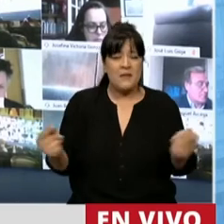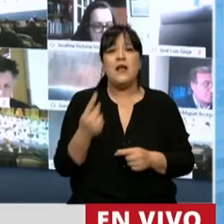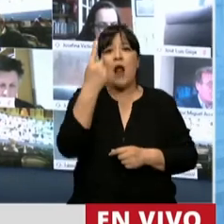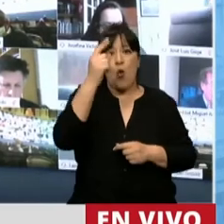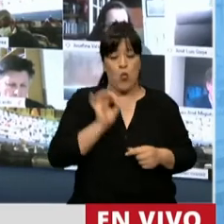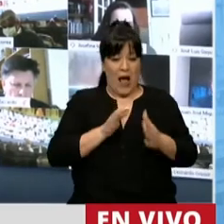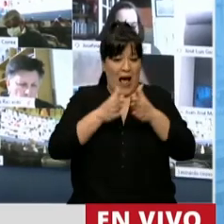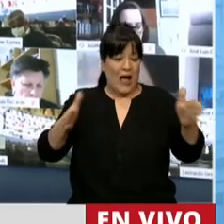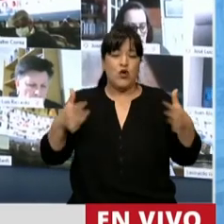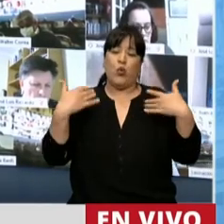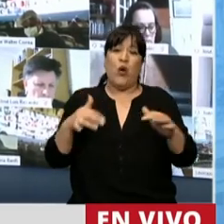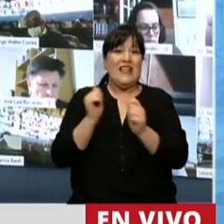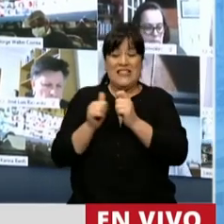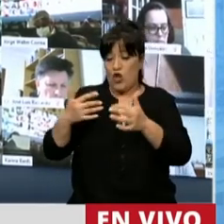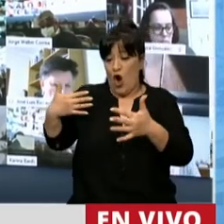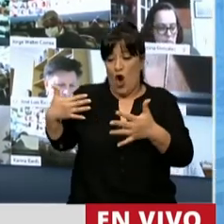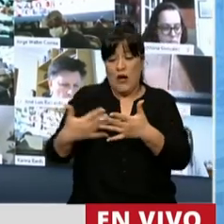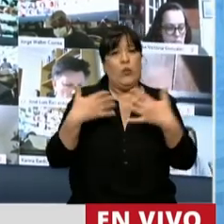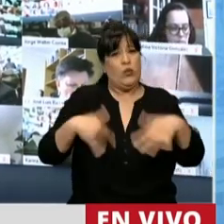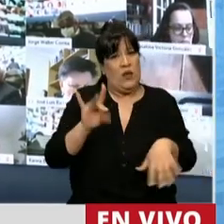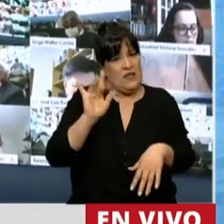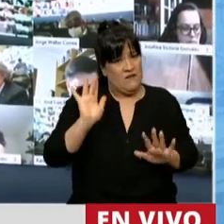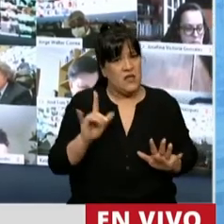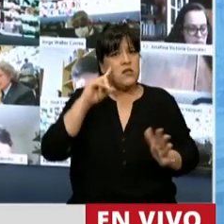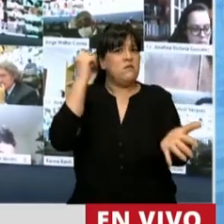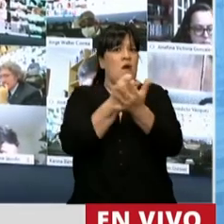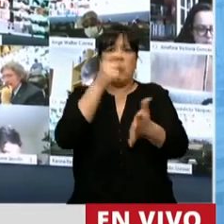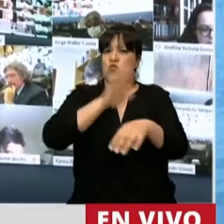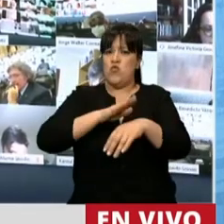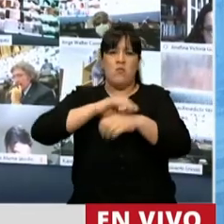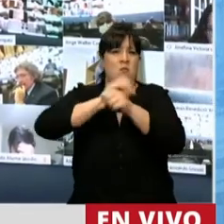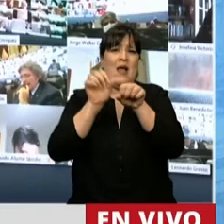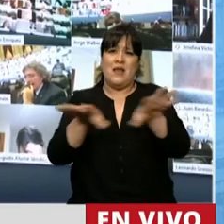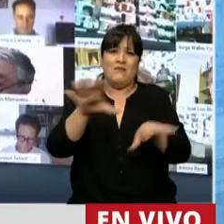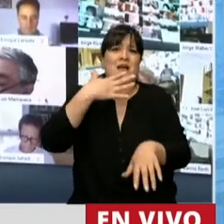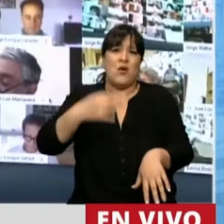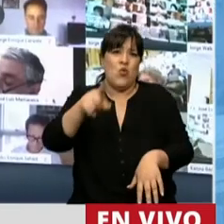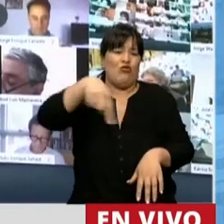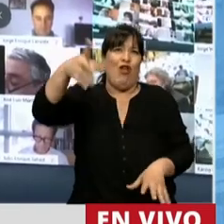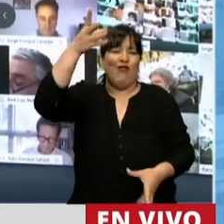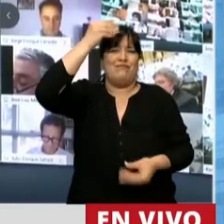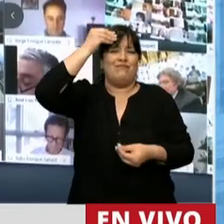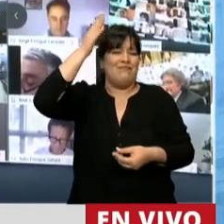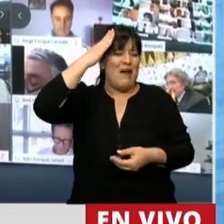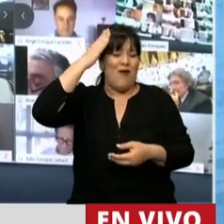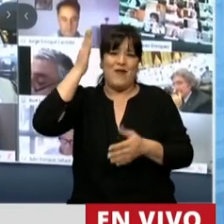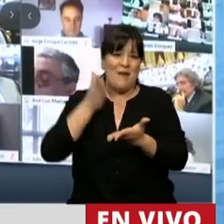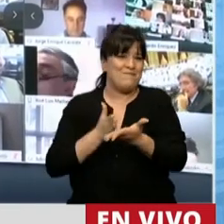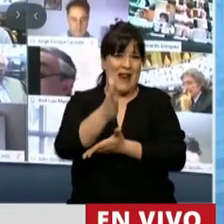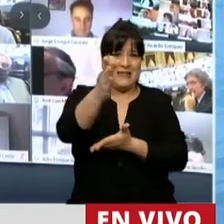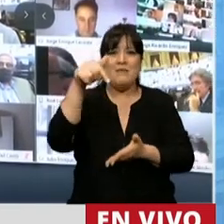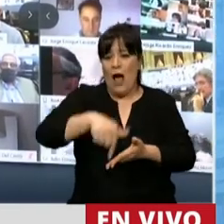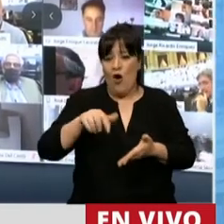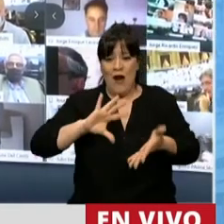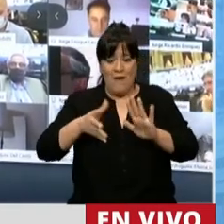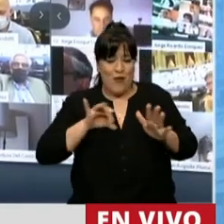uno de los años más difíciles de nuestra historia reciente. Un año marcado por una pandemia que será recordada. Este año nos obliga a buscar nuevas